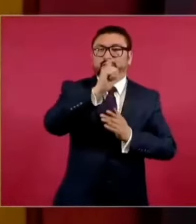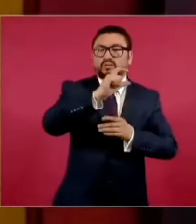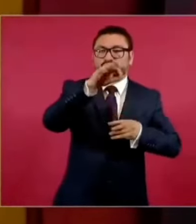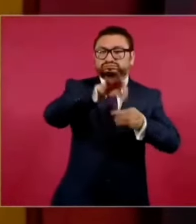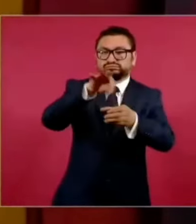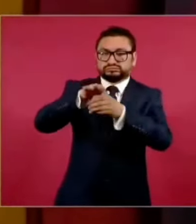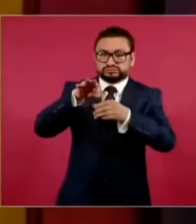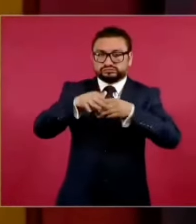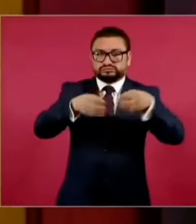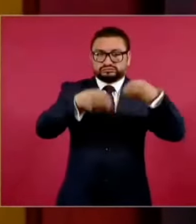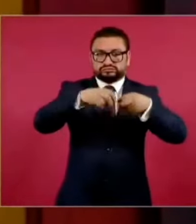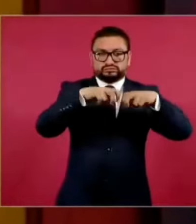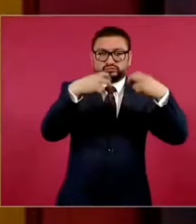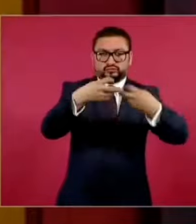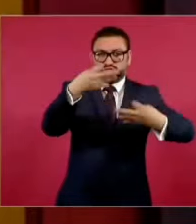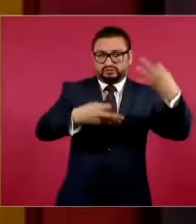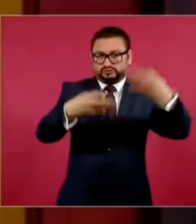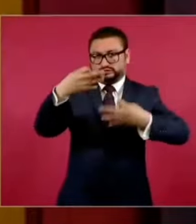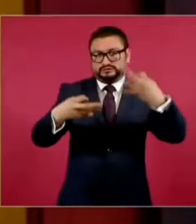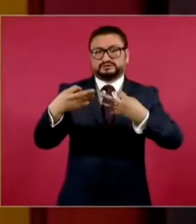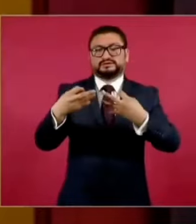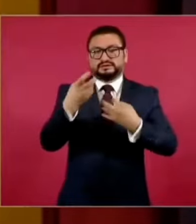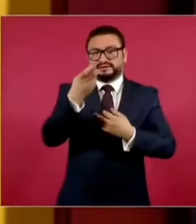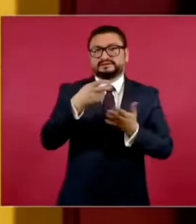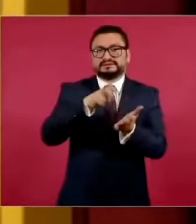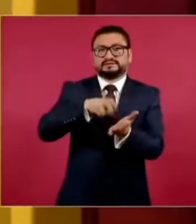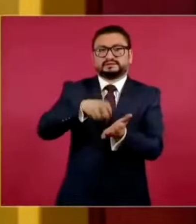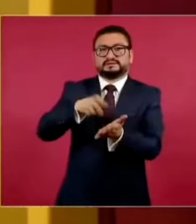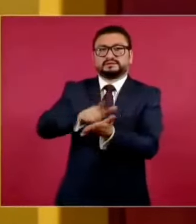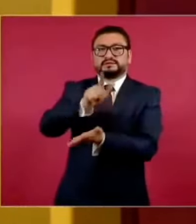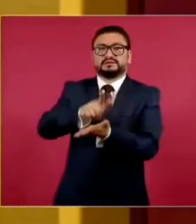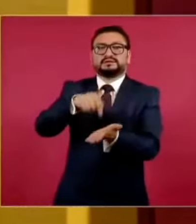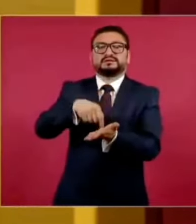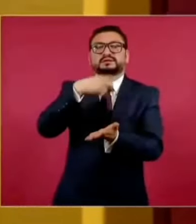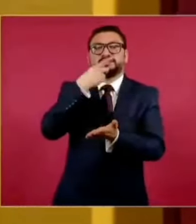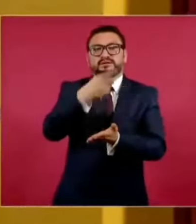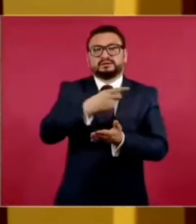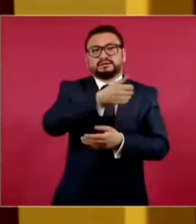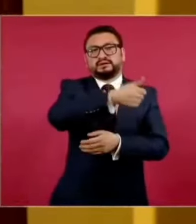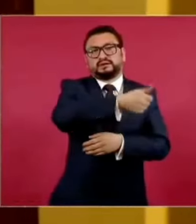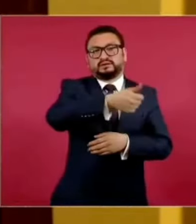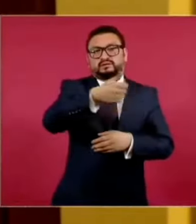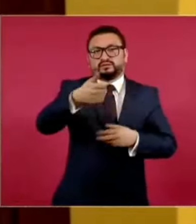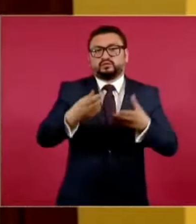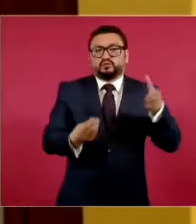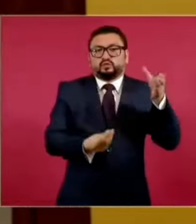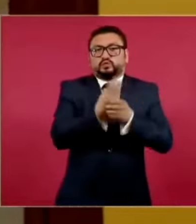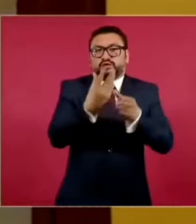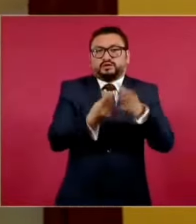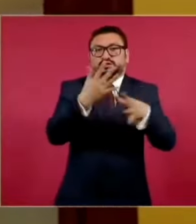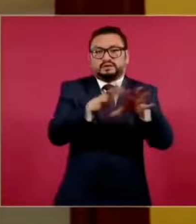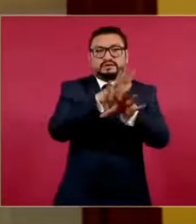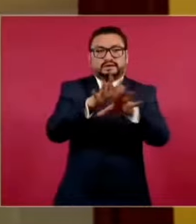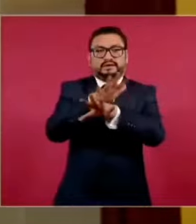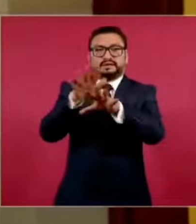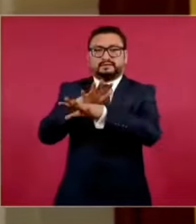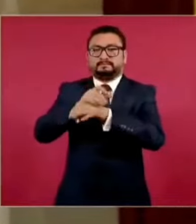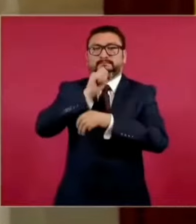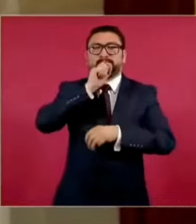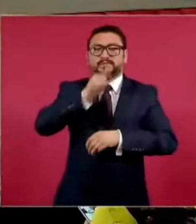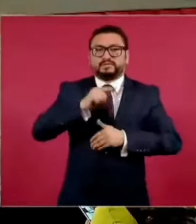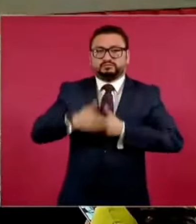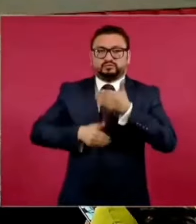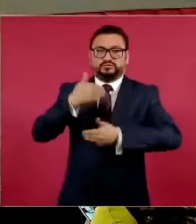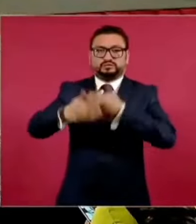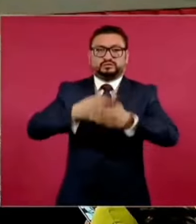magistrados y jueces. Es decir, es una reforma que implica también la misma renovación y los mismos procedimientos